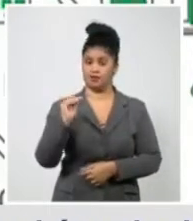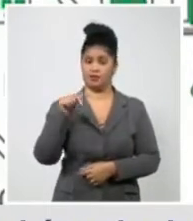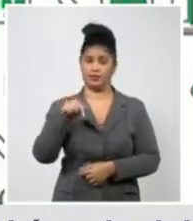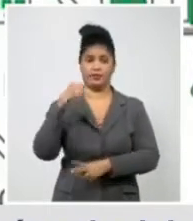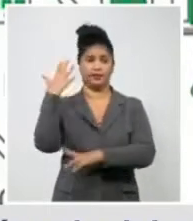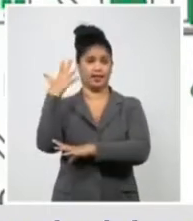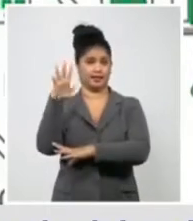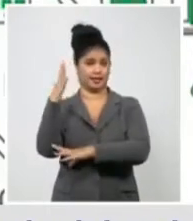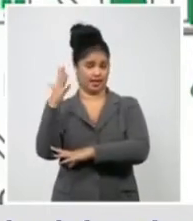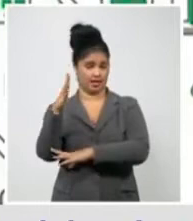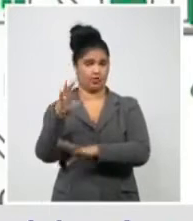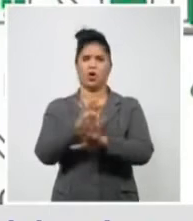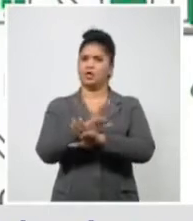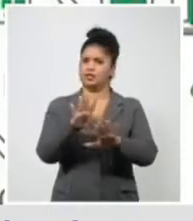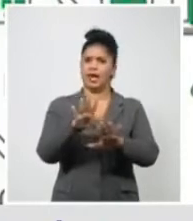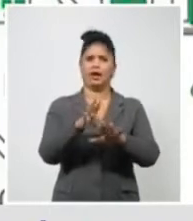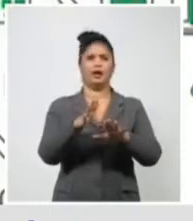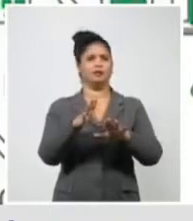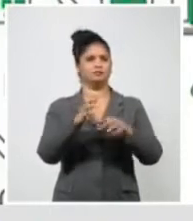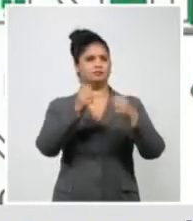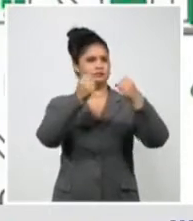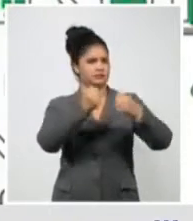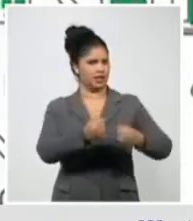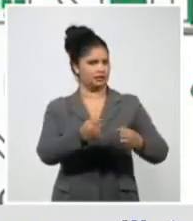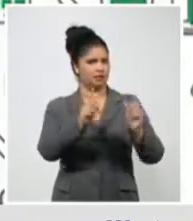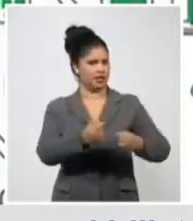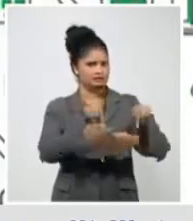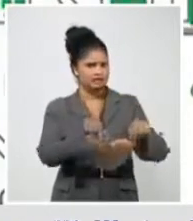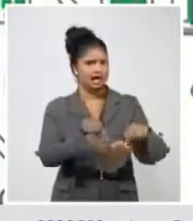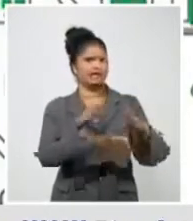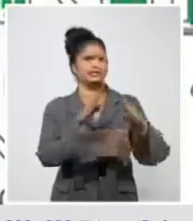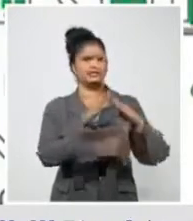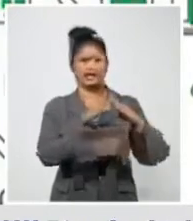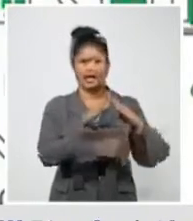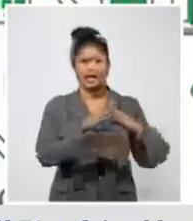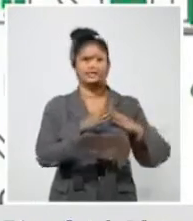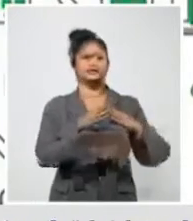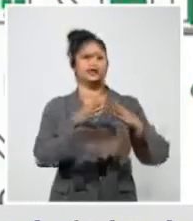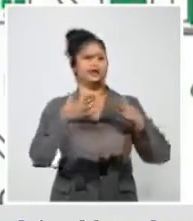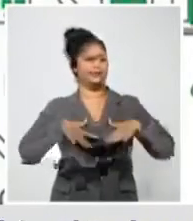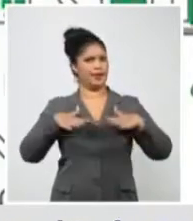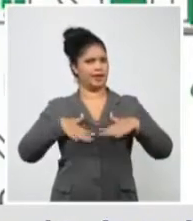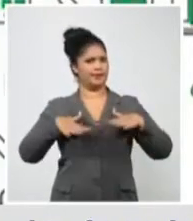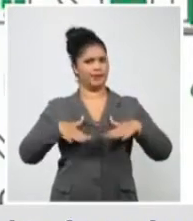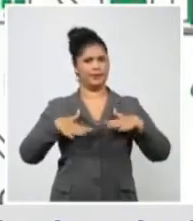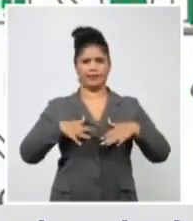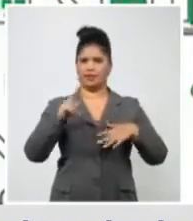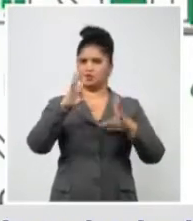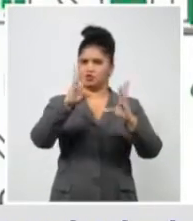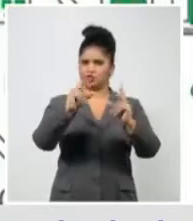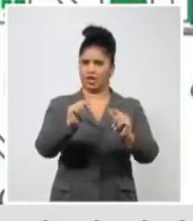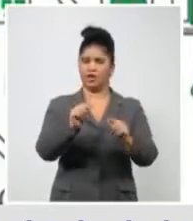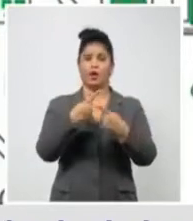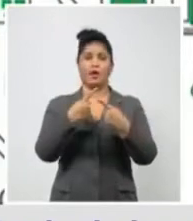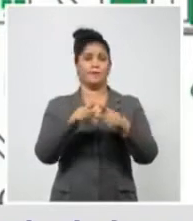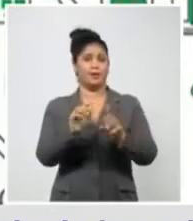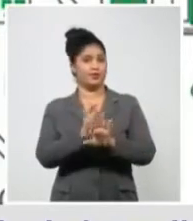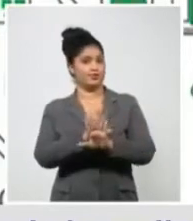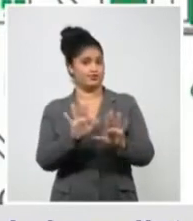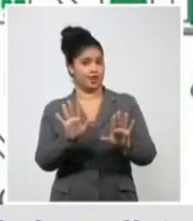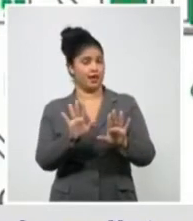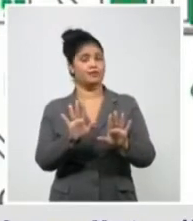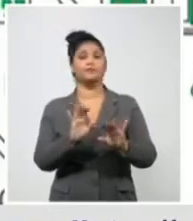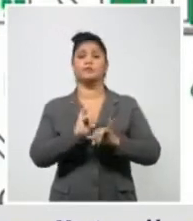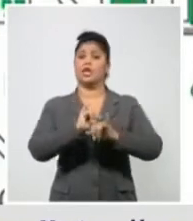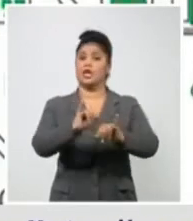cumplió su aislamiento, que sus contactos cumplieron su aislamiento, y pero que sí, la diapositiva plantea, bueno,